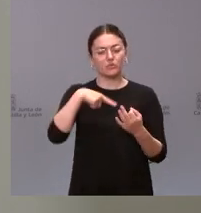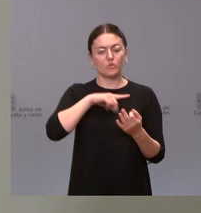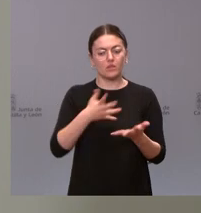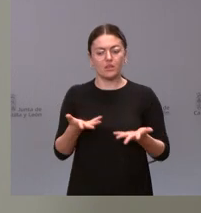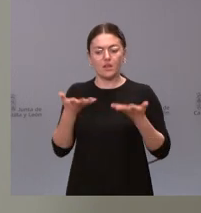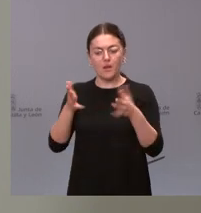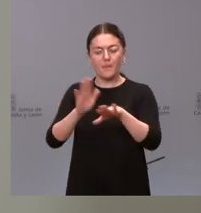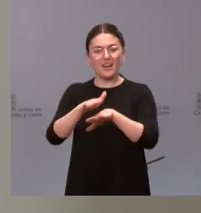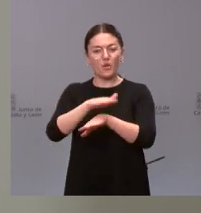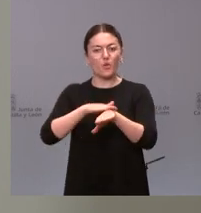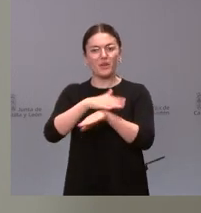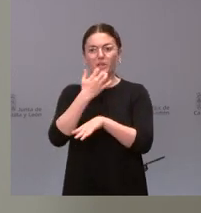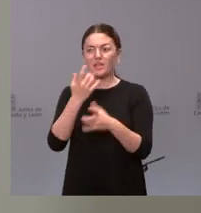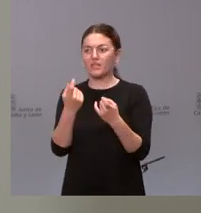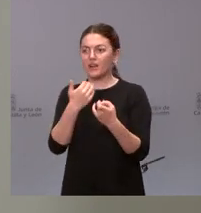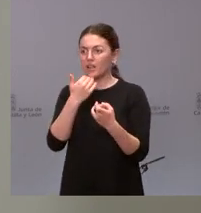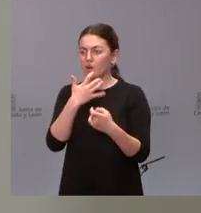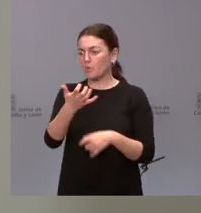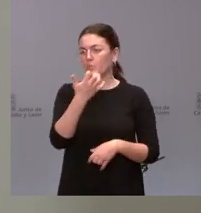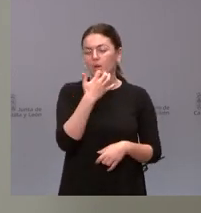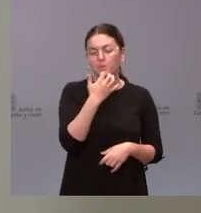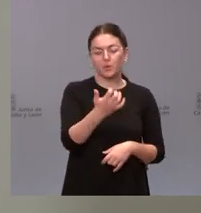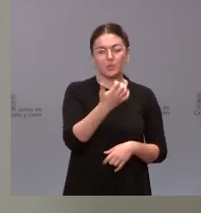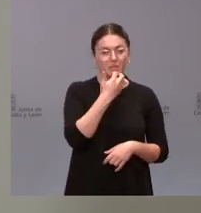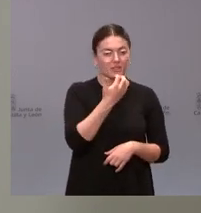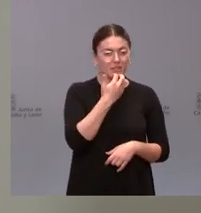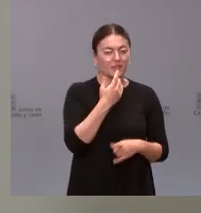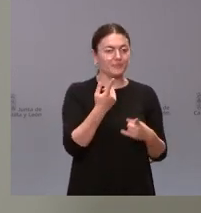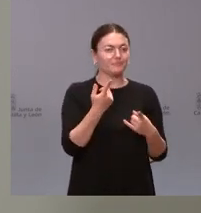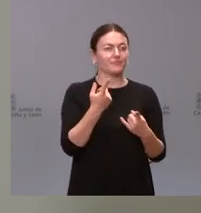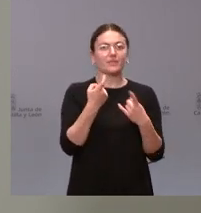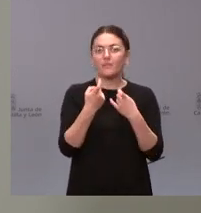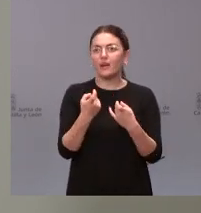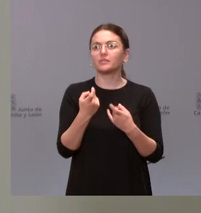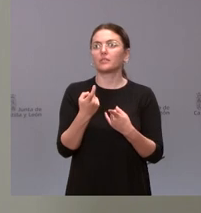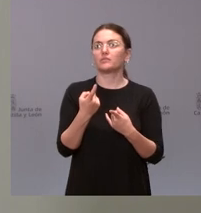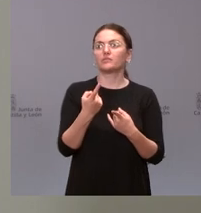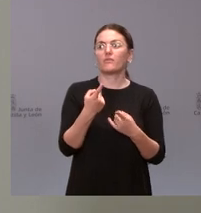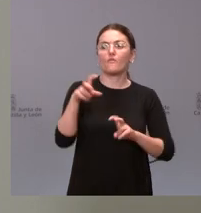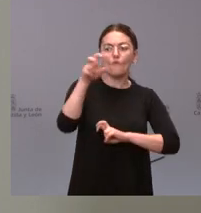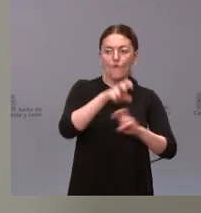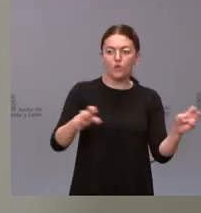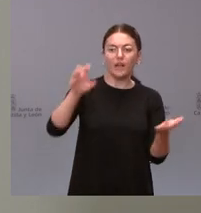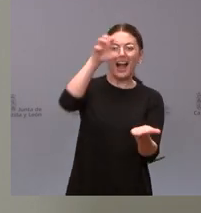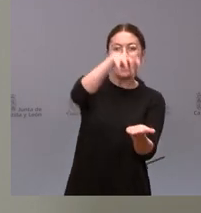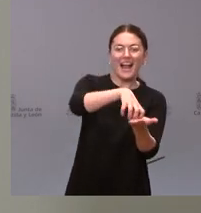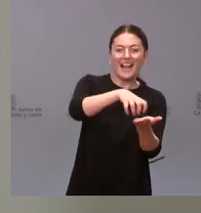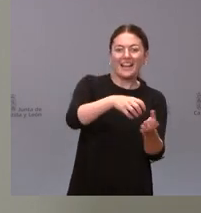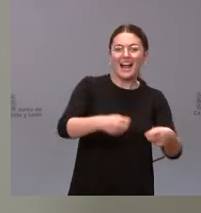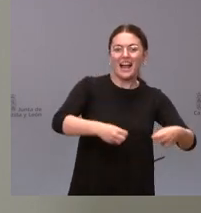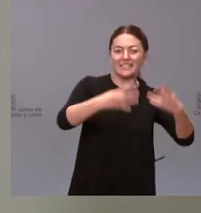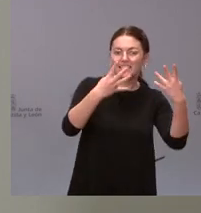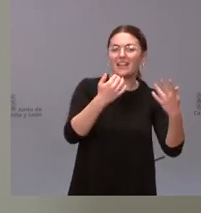aquello que pudiera necesitar si necesita de nosotros el que ayudemos a buscar una sede física el que nos diga un poco